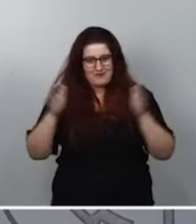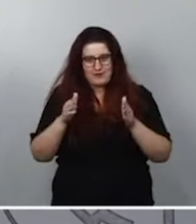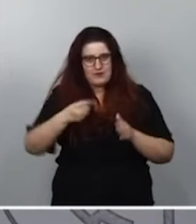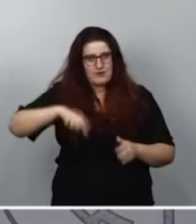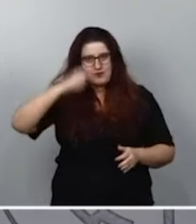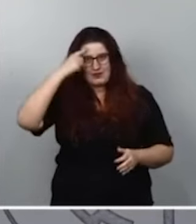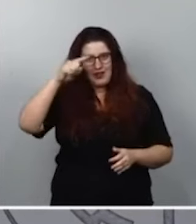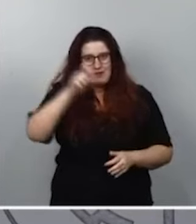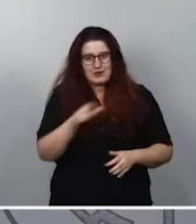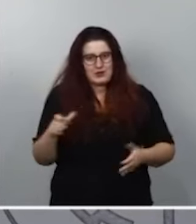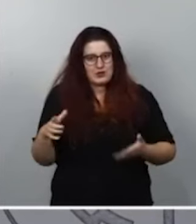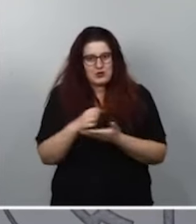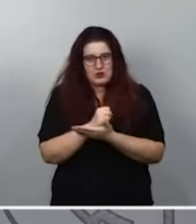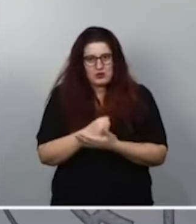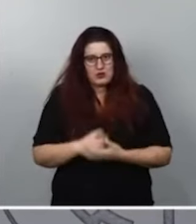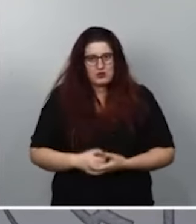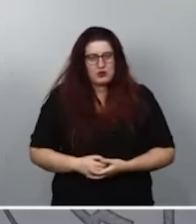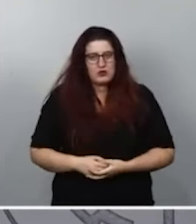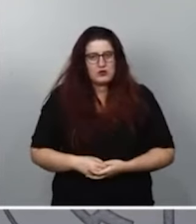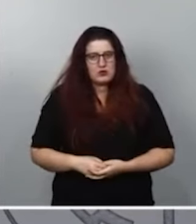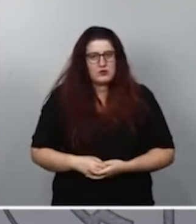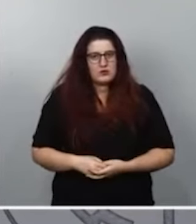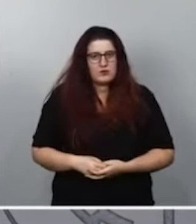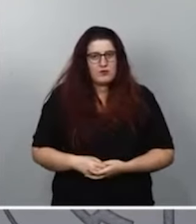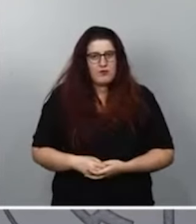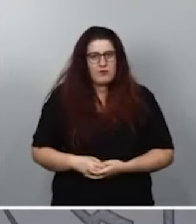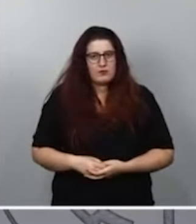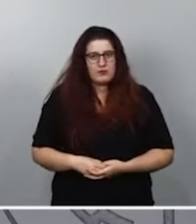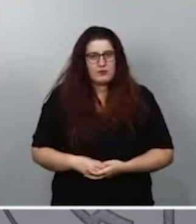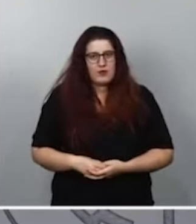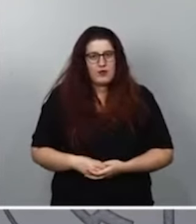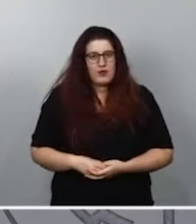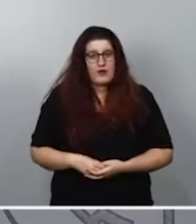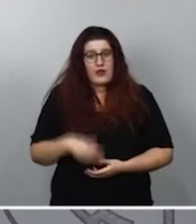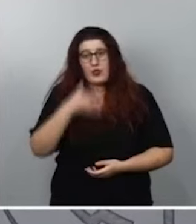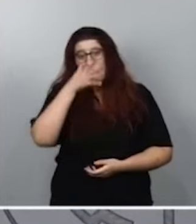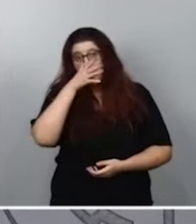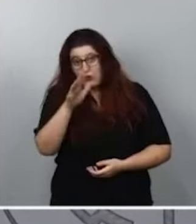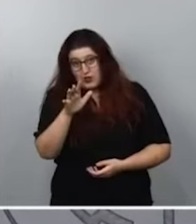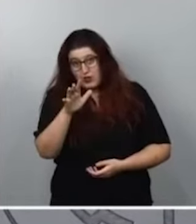conocemos todos los ciudadanos. Y es el sentido de la denuncia